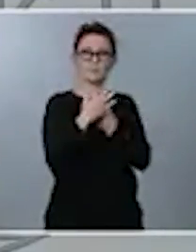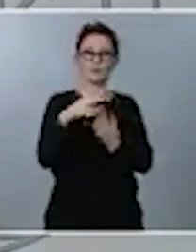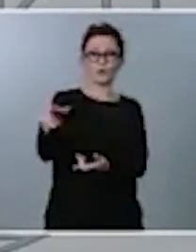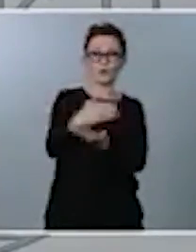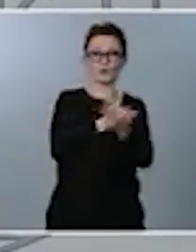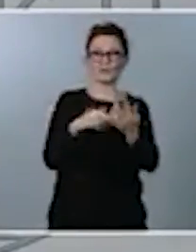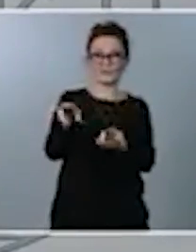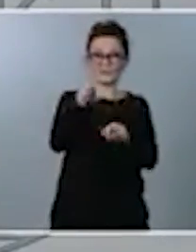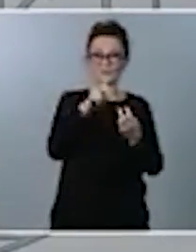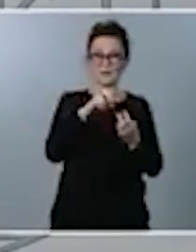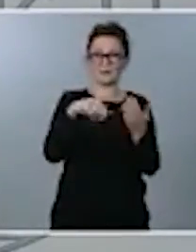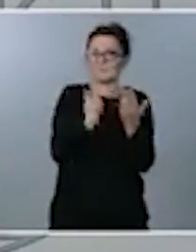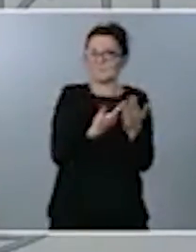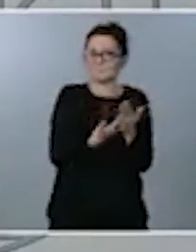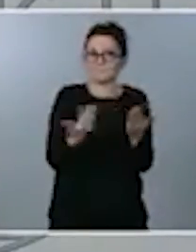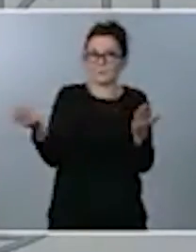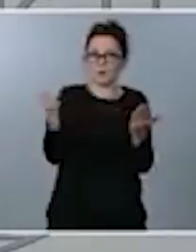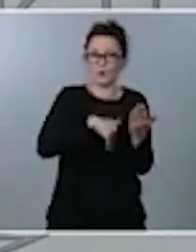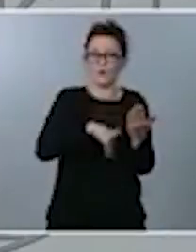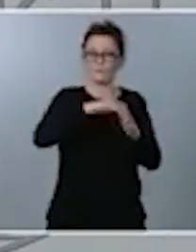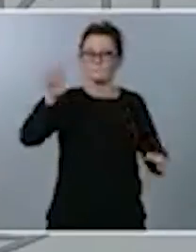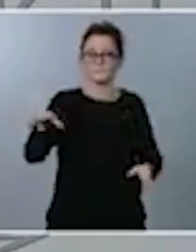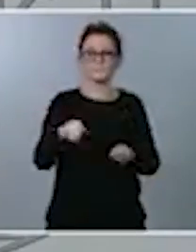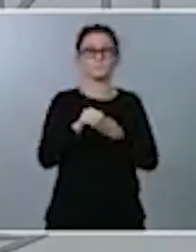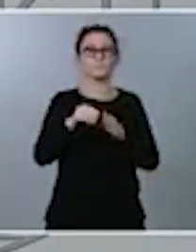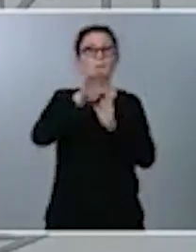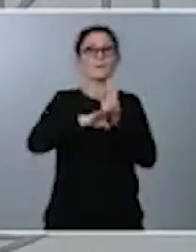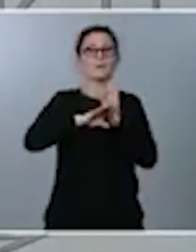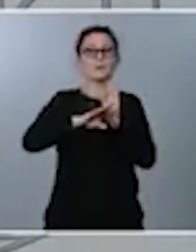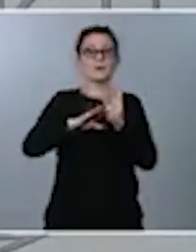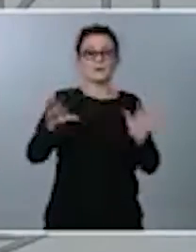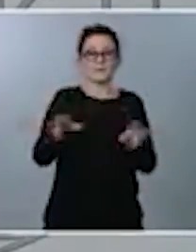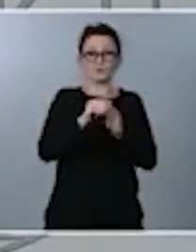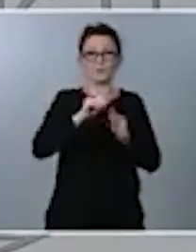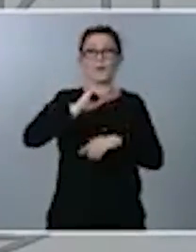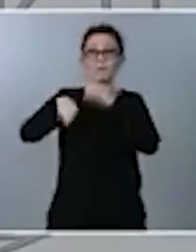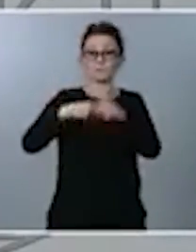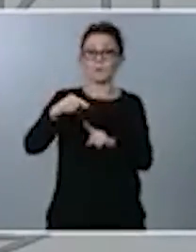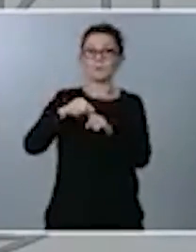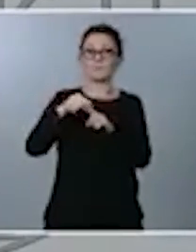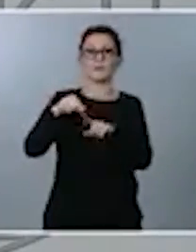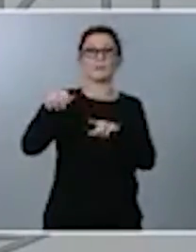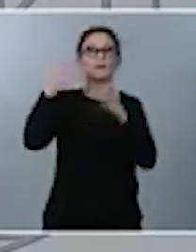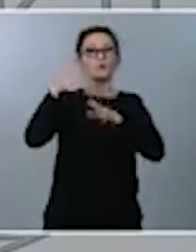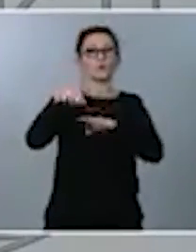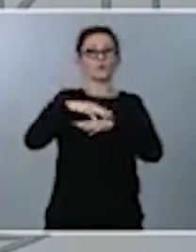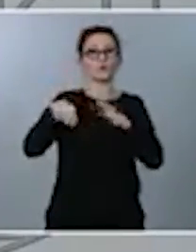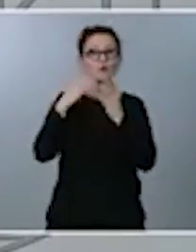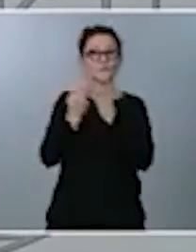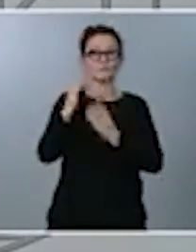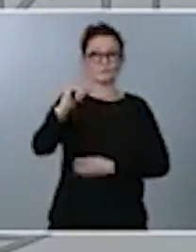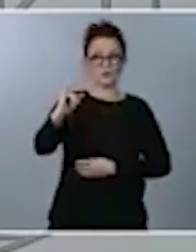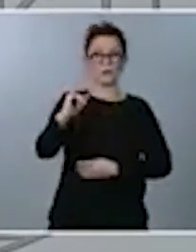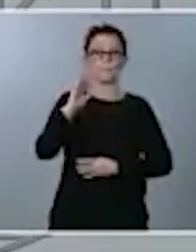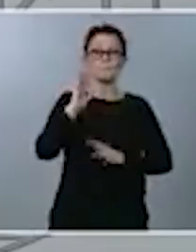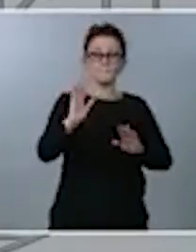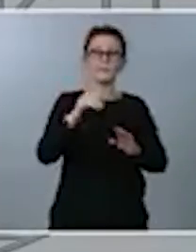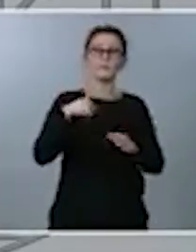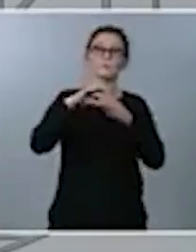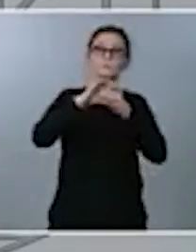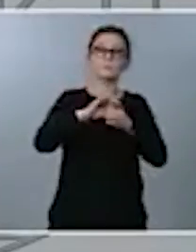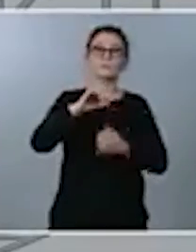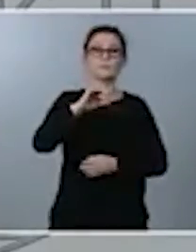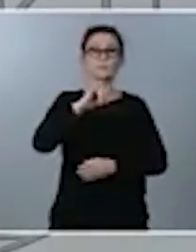medidas, de forma muy resumida, tendrán más información en la referencia del Consejo de Ministros. Están en relación con el IRPF, se